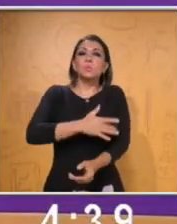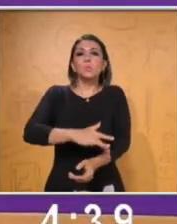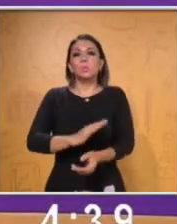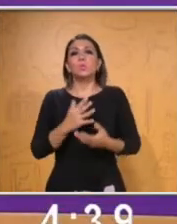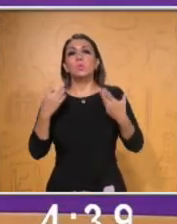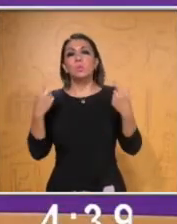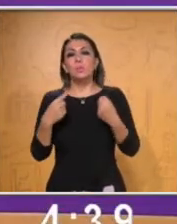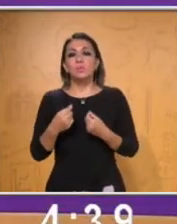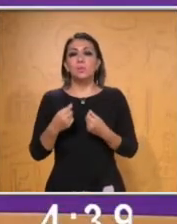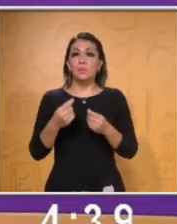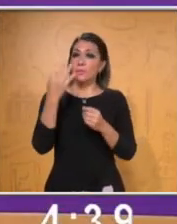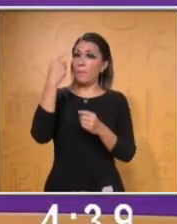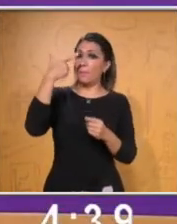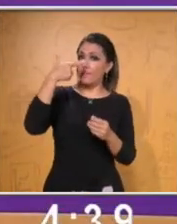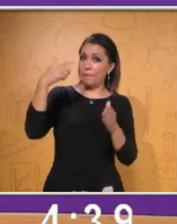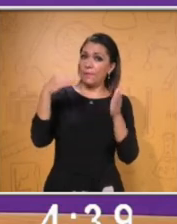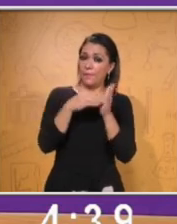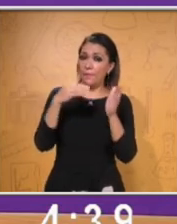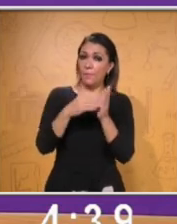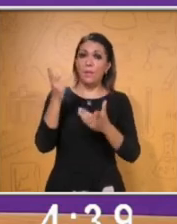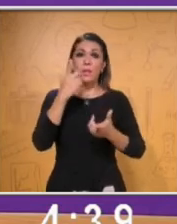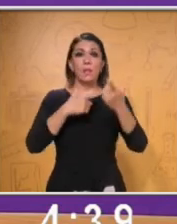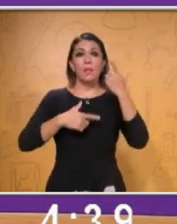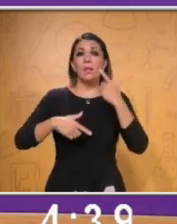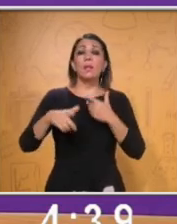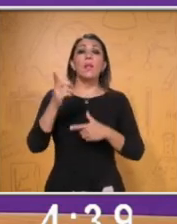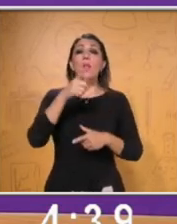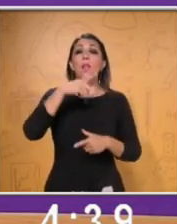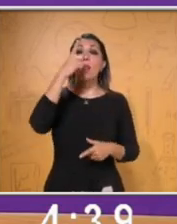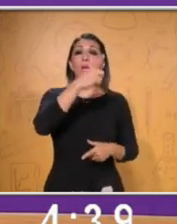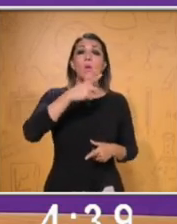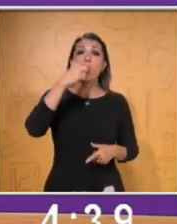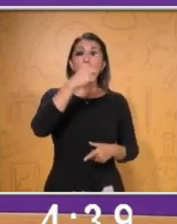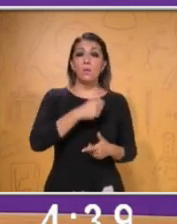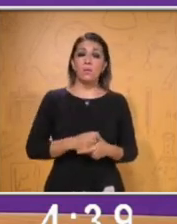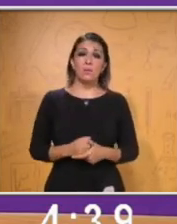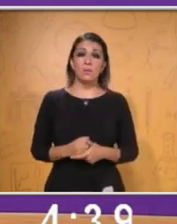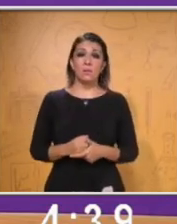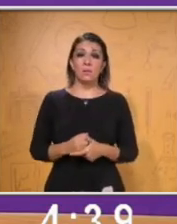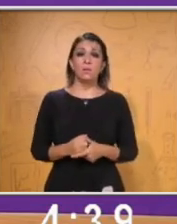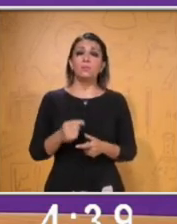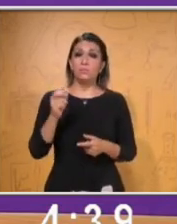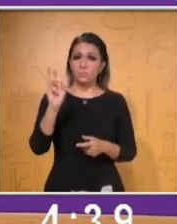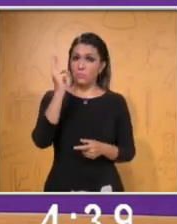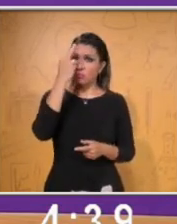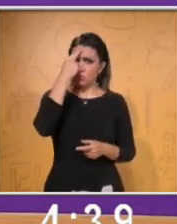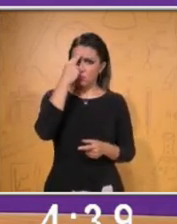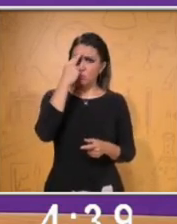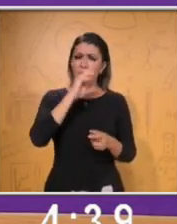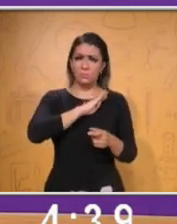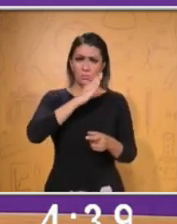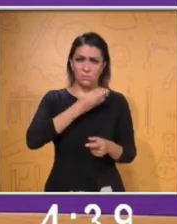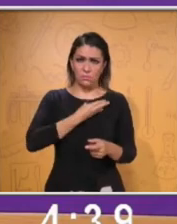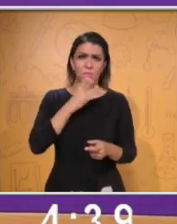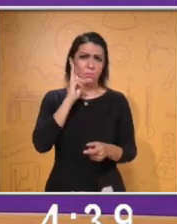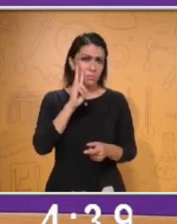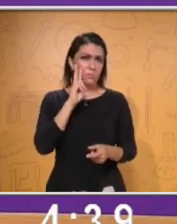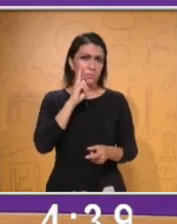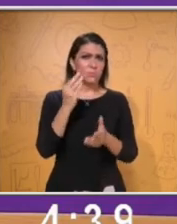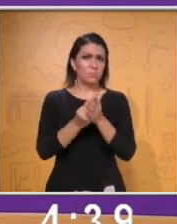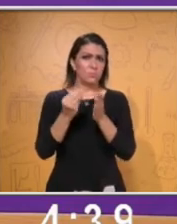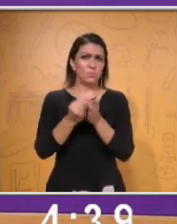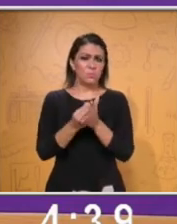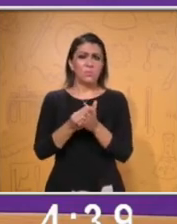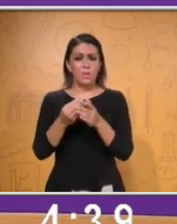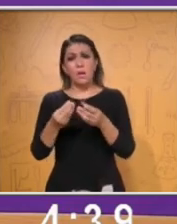diferentes lenguas vivas. ¿Recuerdas que vimos este tema en una de las clases de español? Señor, hablábamos de que en nuestro país y en el mundo entero